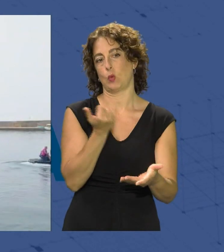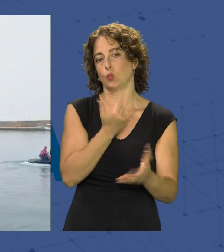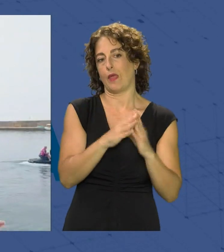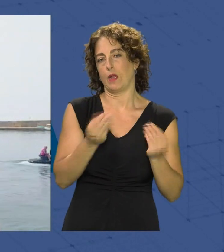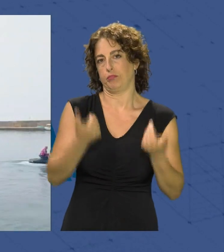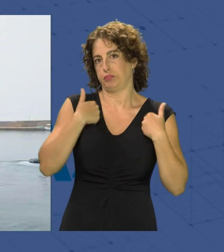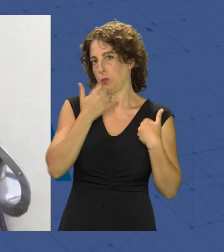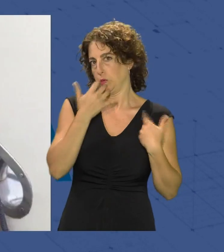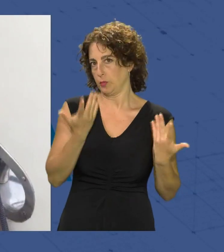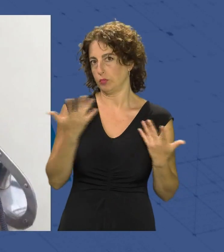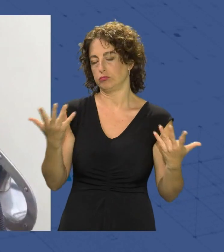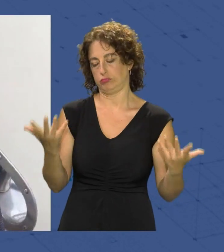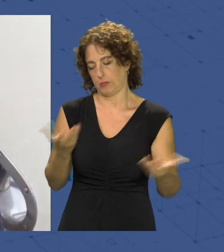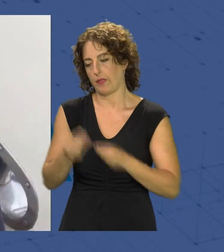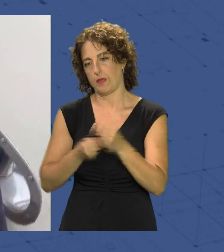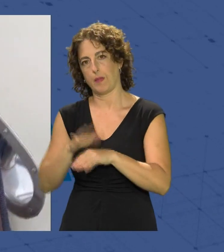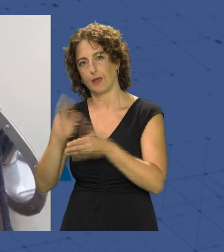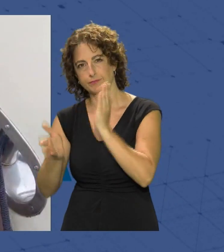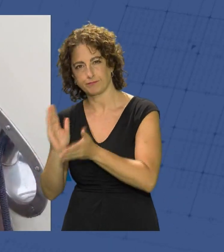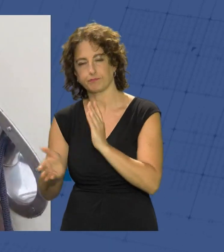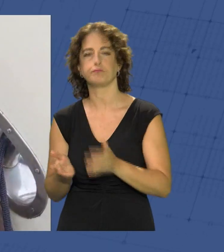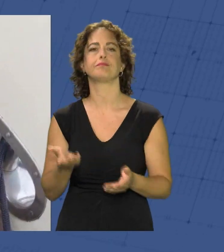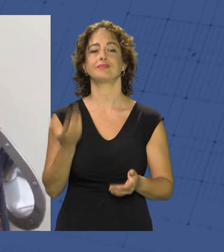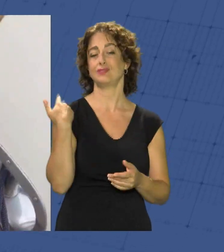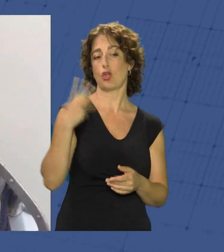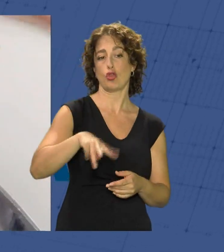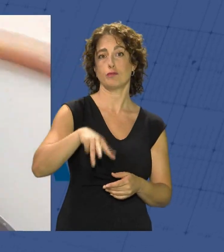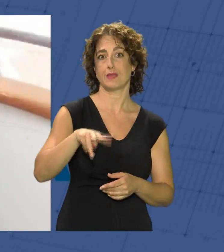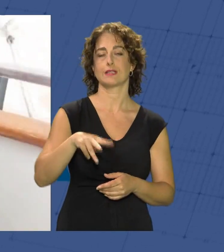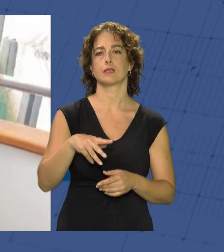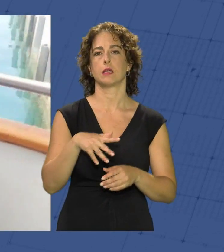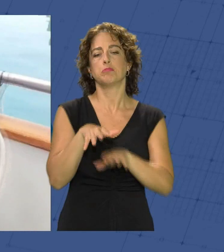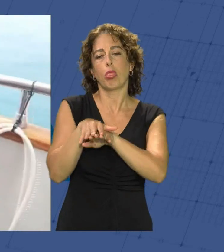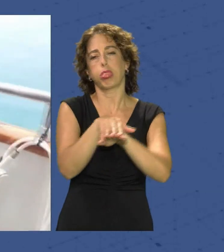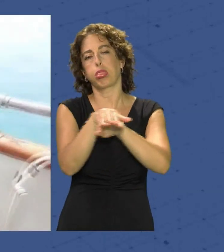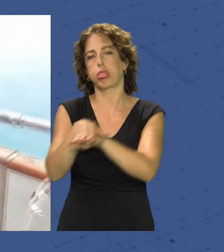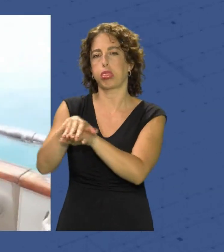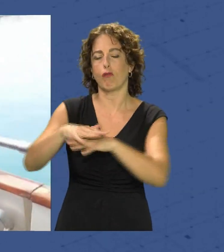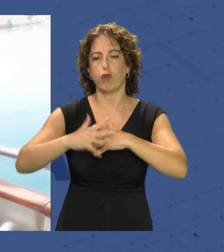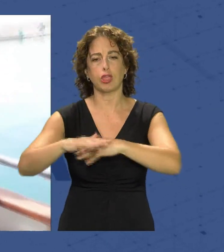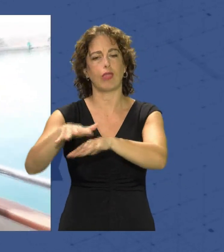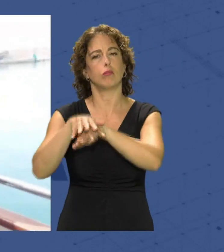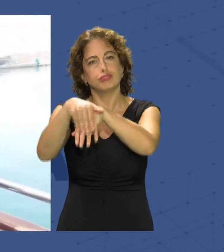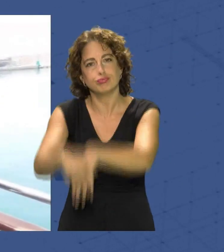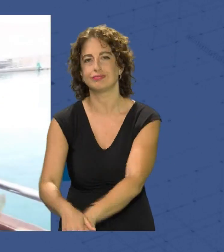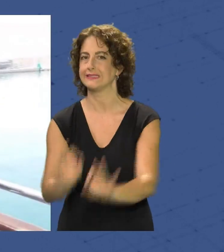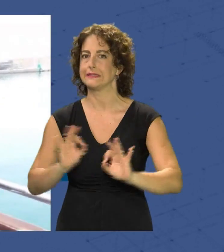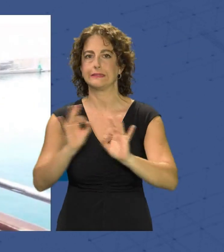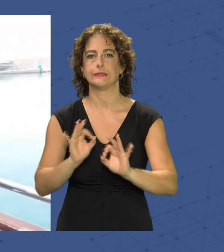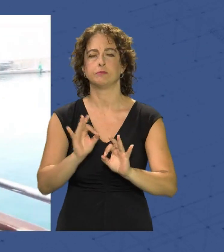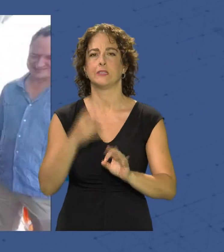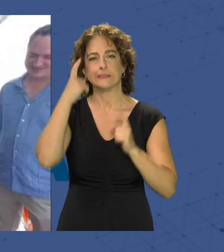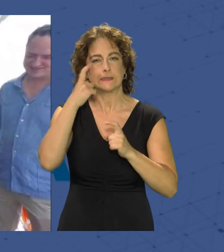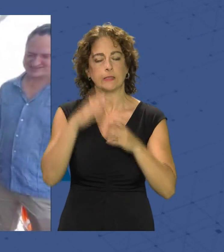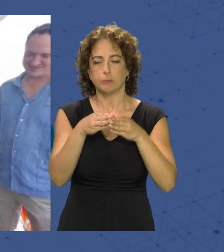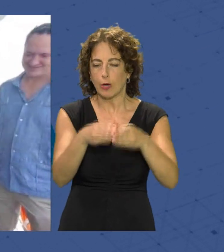Andalucía actuar. Cuando fue localizado, hace casi dos meses el animal permanecía quieto flotando sin intentar sumergirse, por lo que tras varios intentos